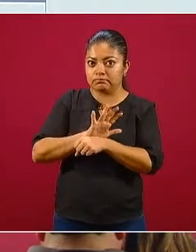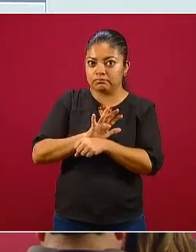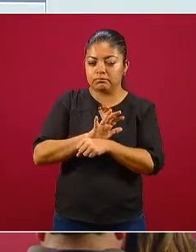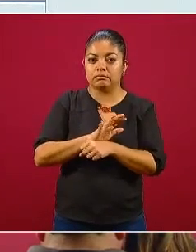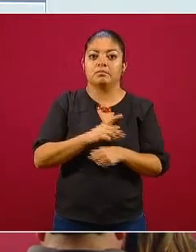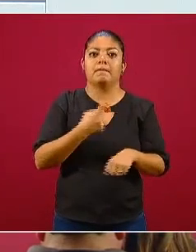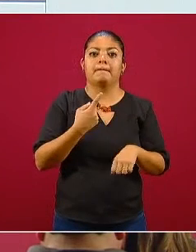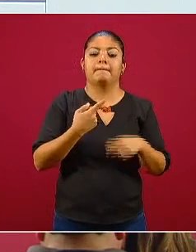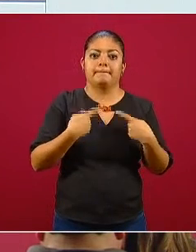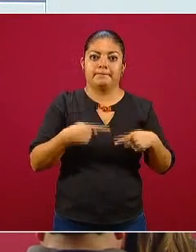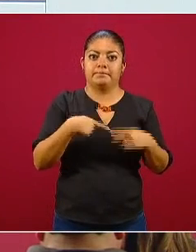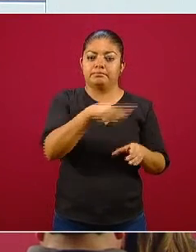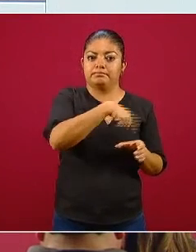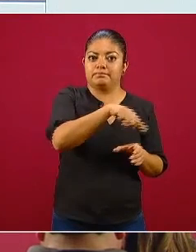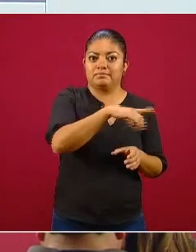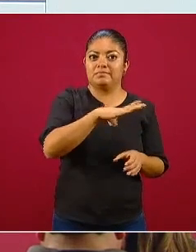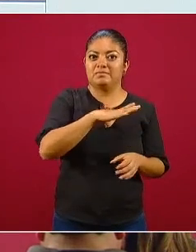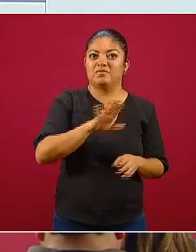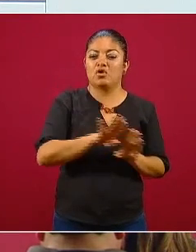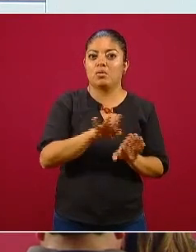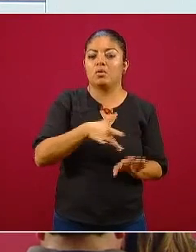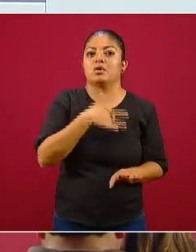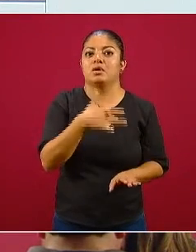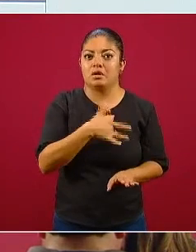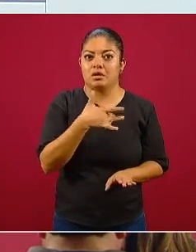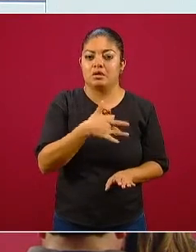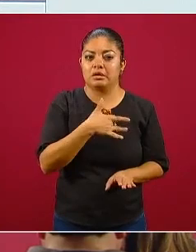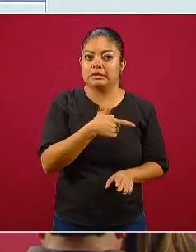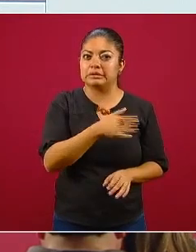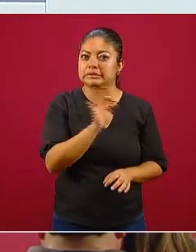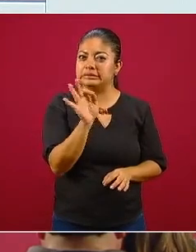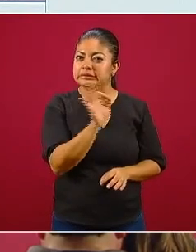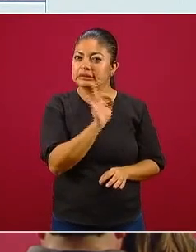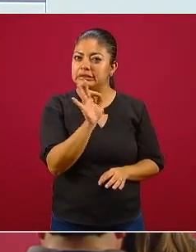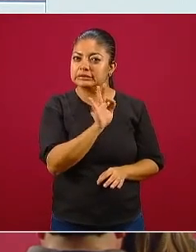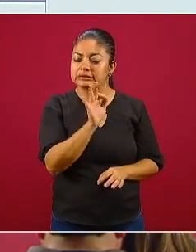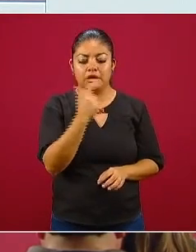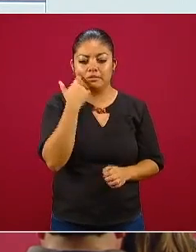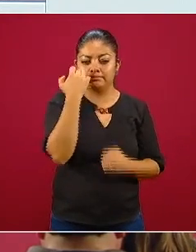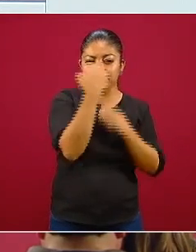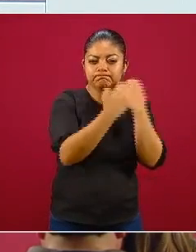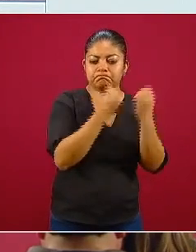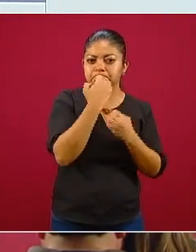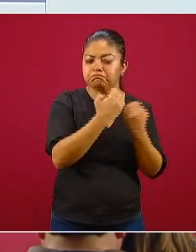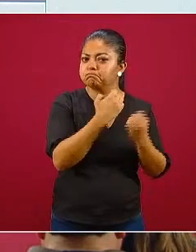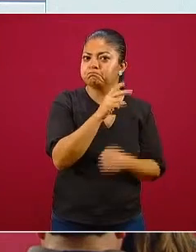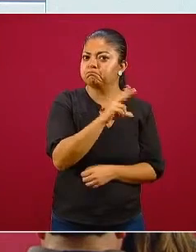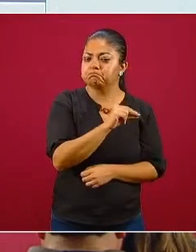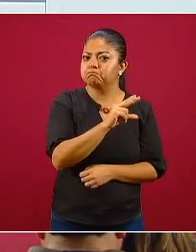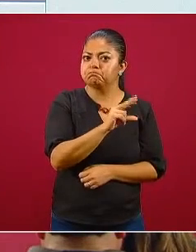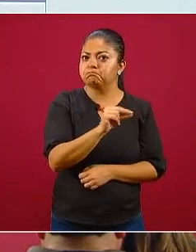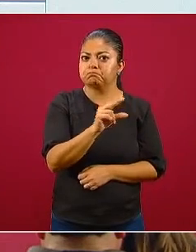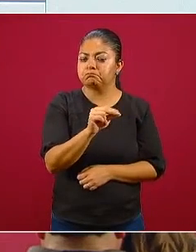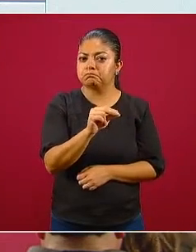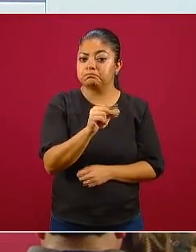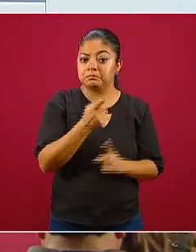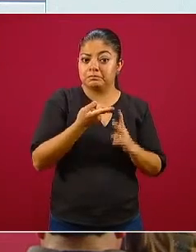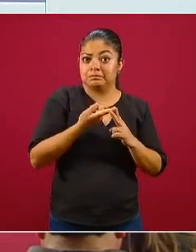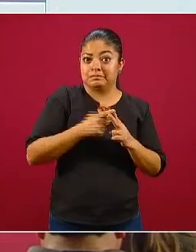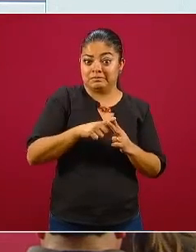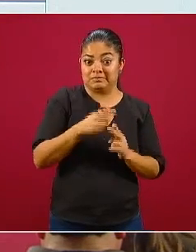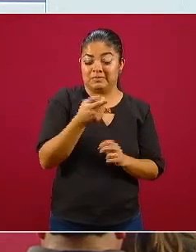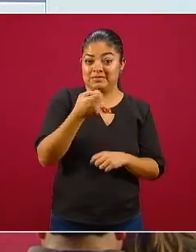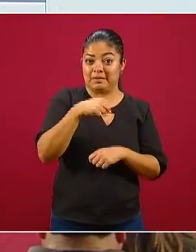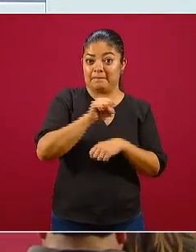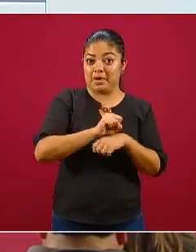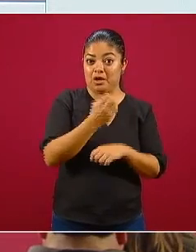las condiciones que le hacen ser un caso sospechoso, pero todas resultaban negativas. A partir del 9, cuando empezamos